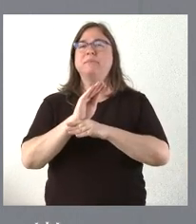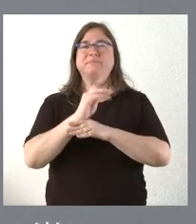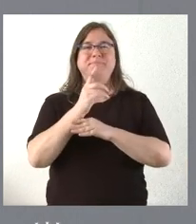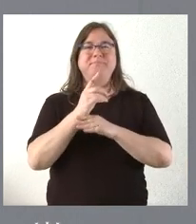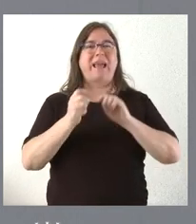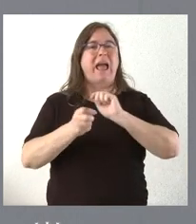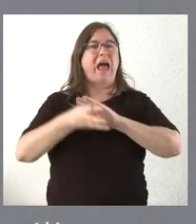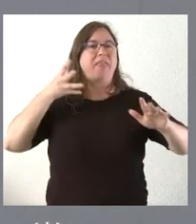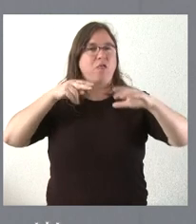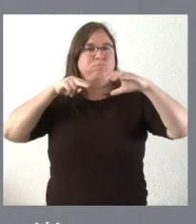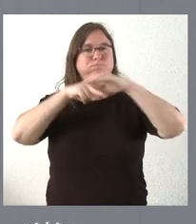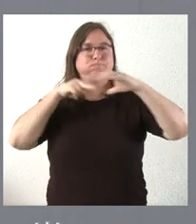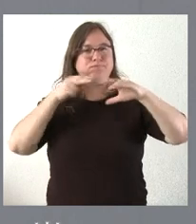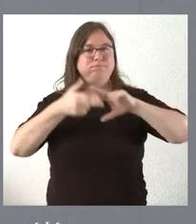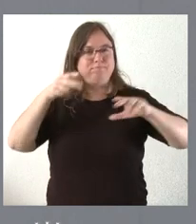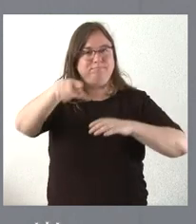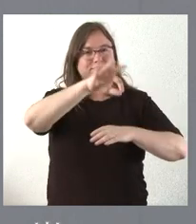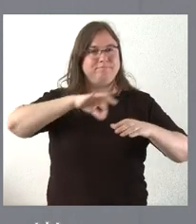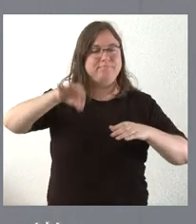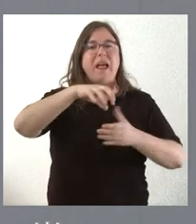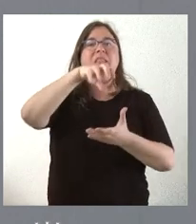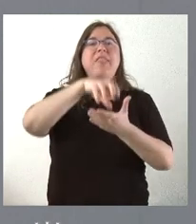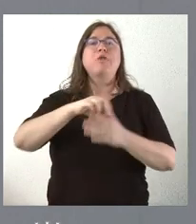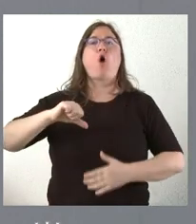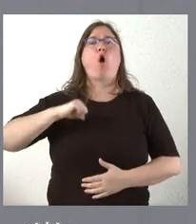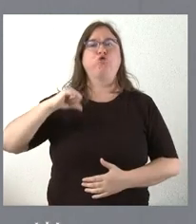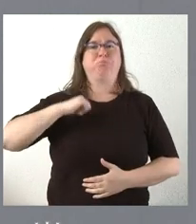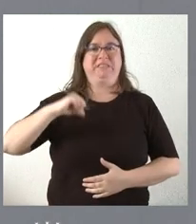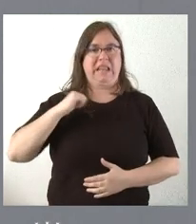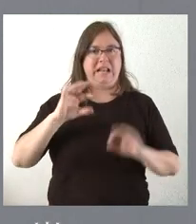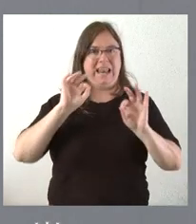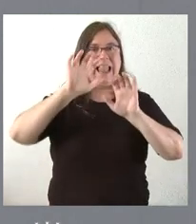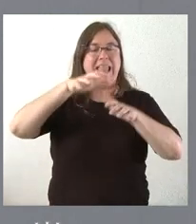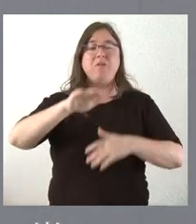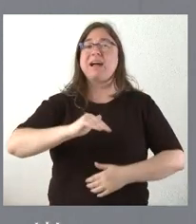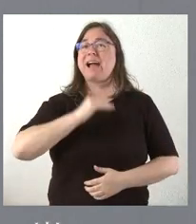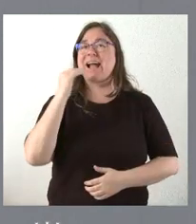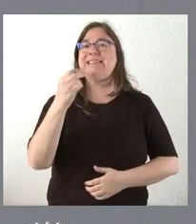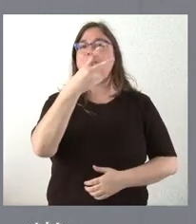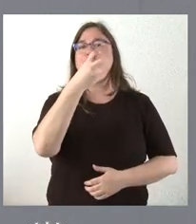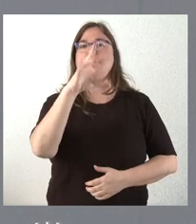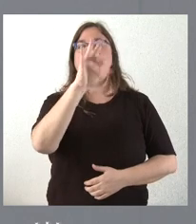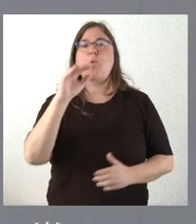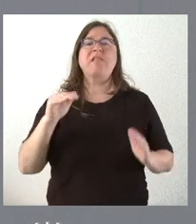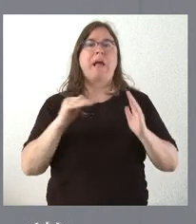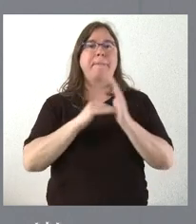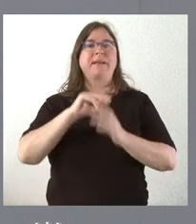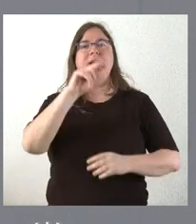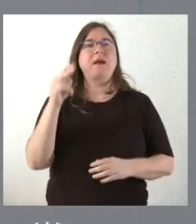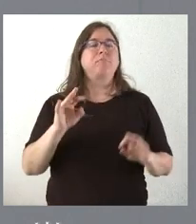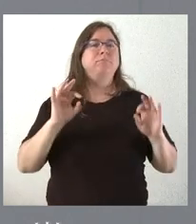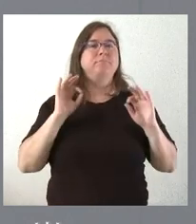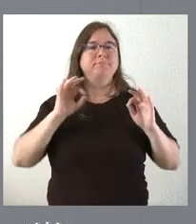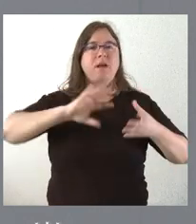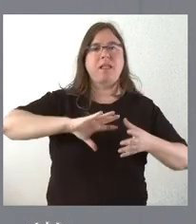aceleradores lineales que está en este centro hospitalario de León y casi 250.000 euros para la